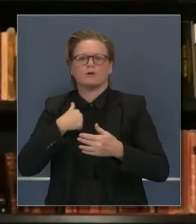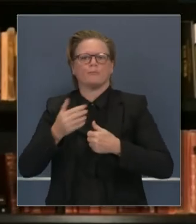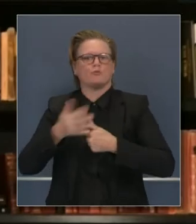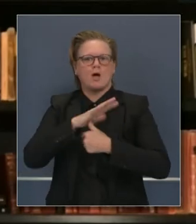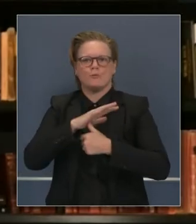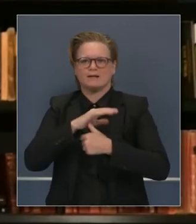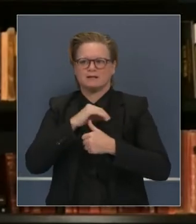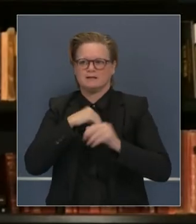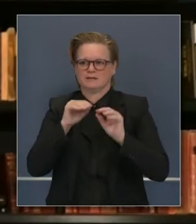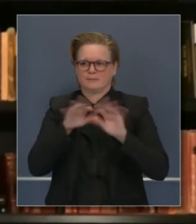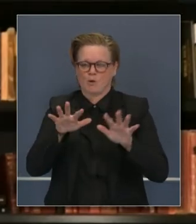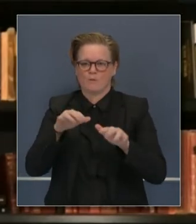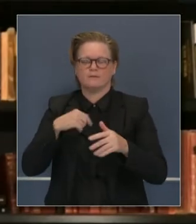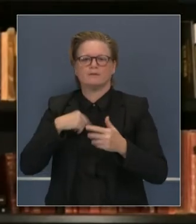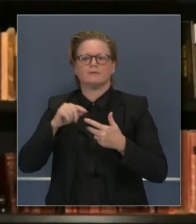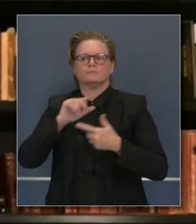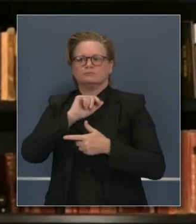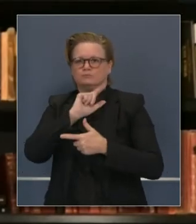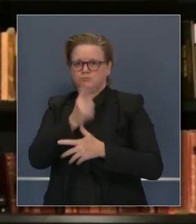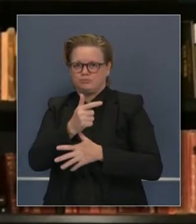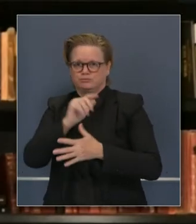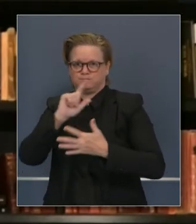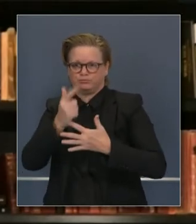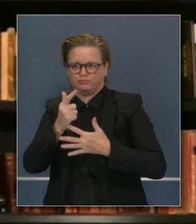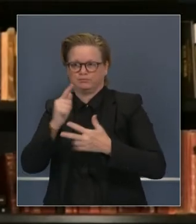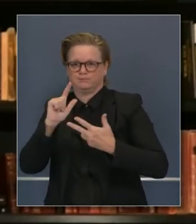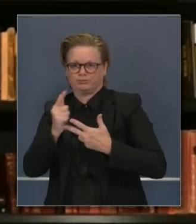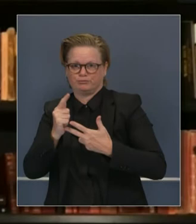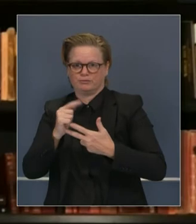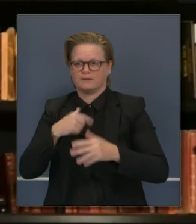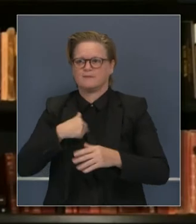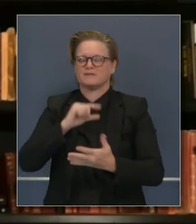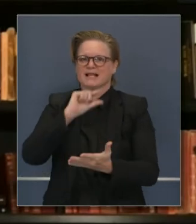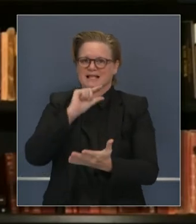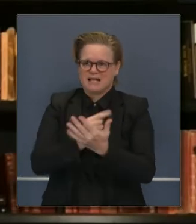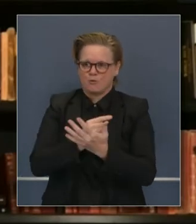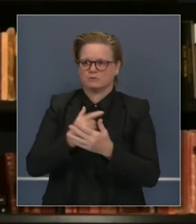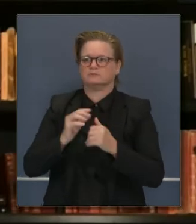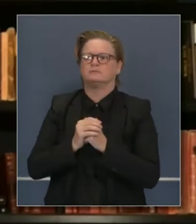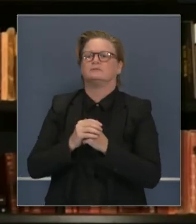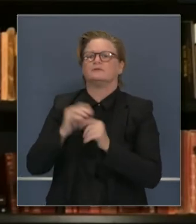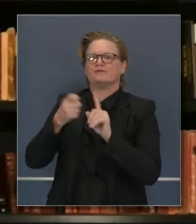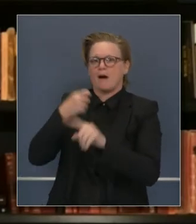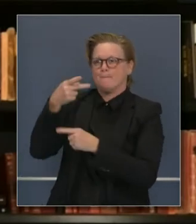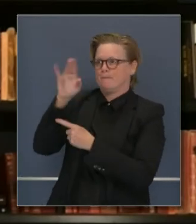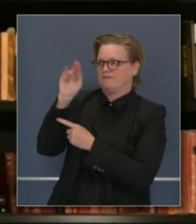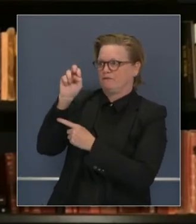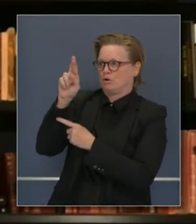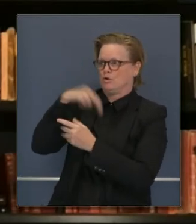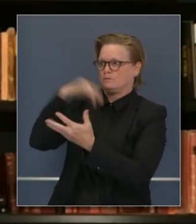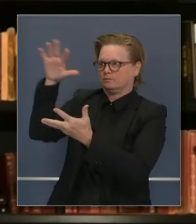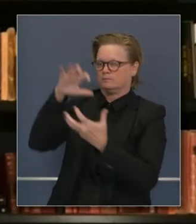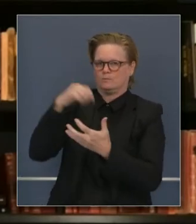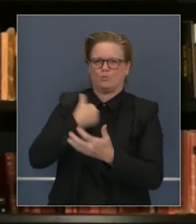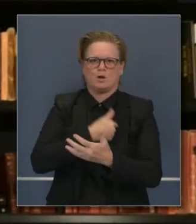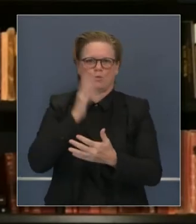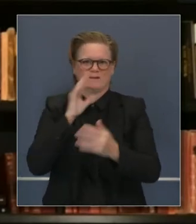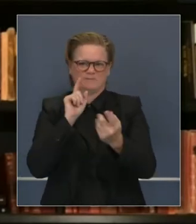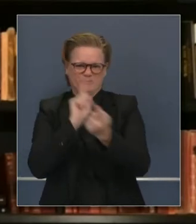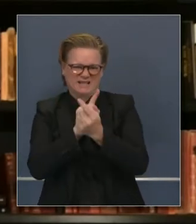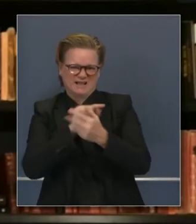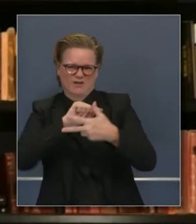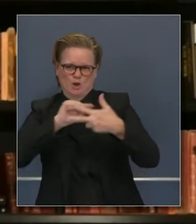las órdenes, los pedidos para las vacunas en base a estos niveles y estas